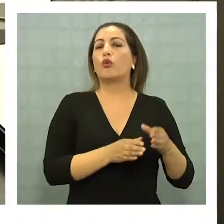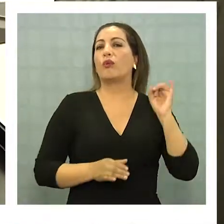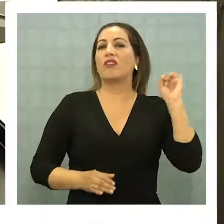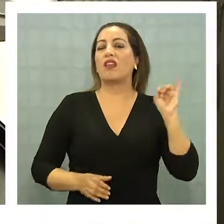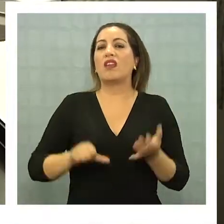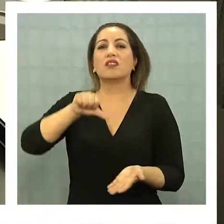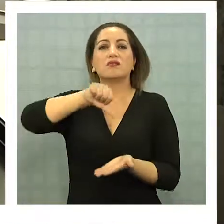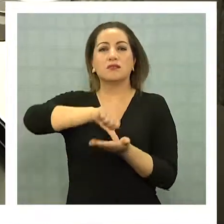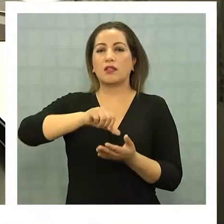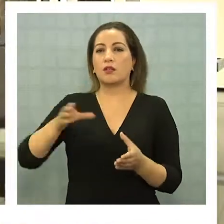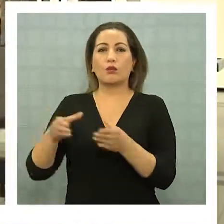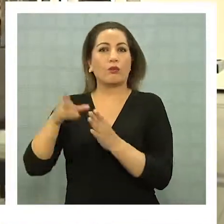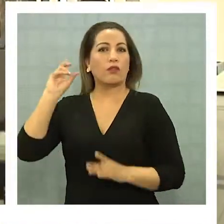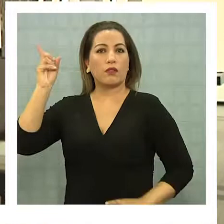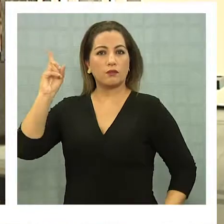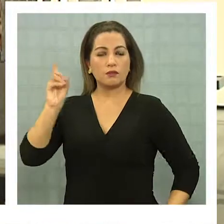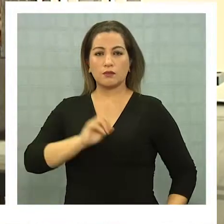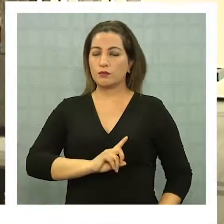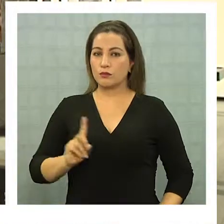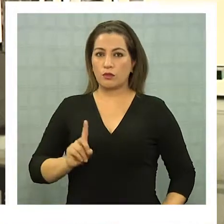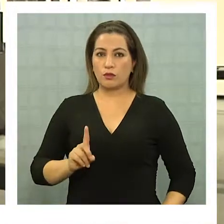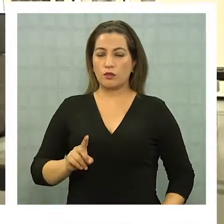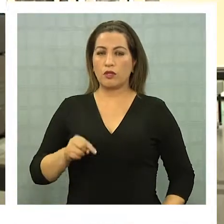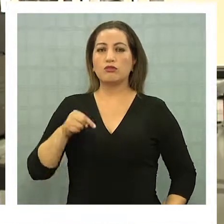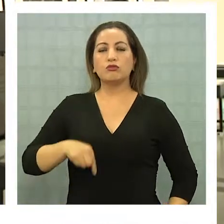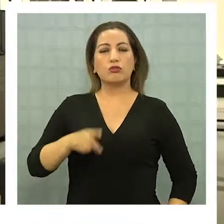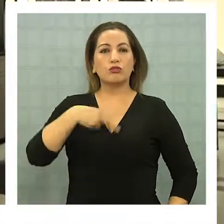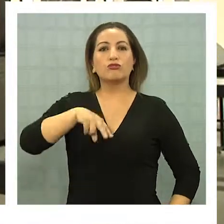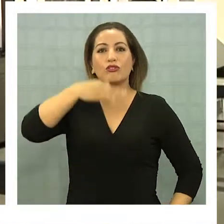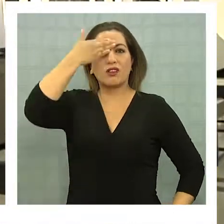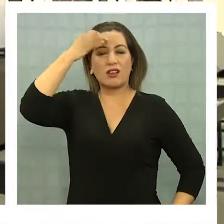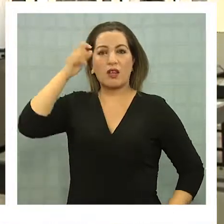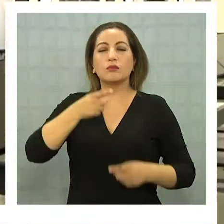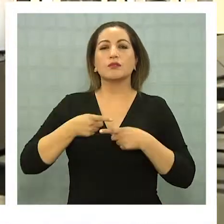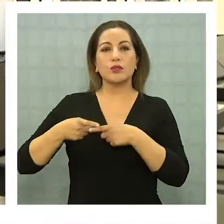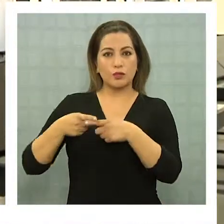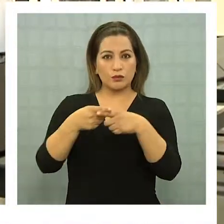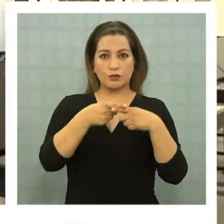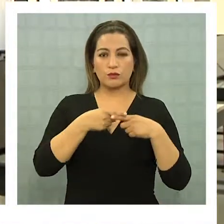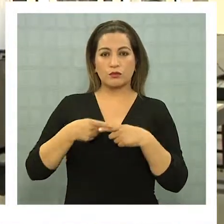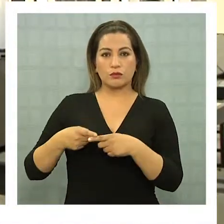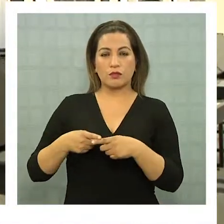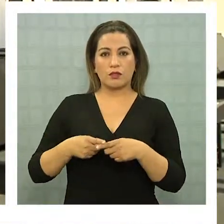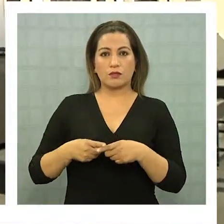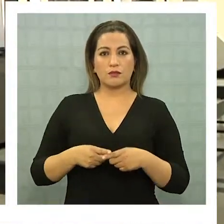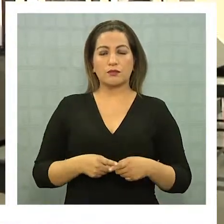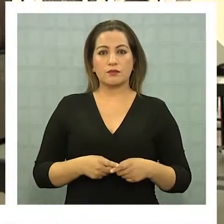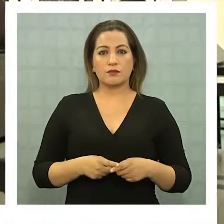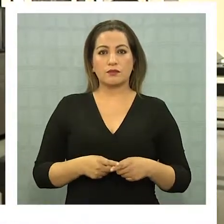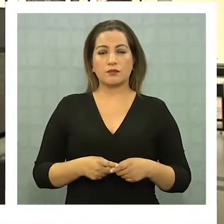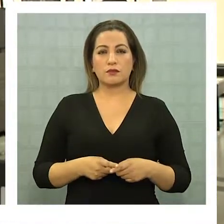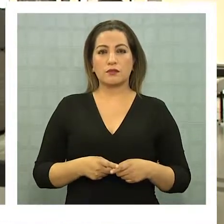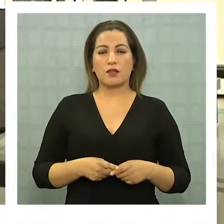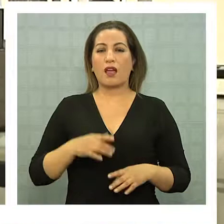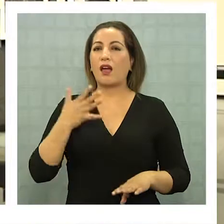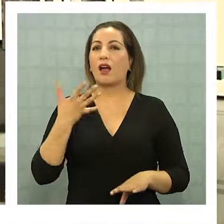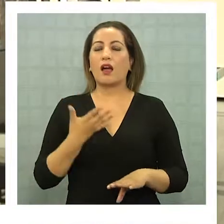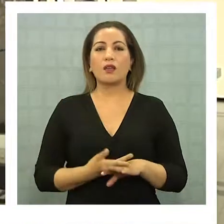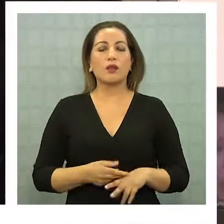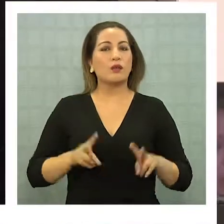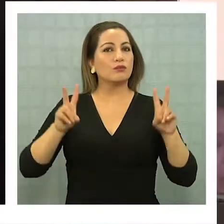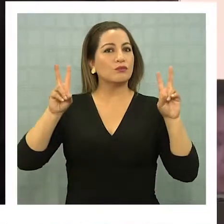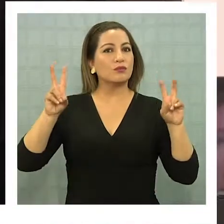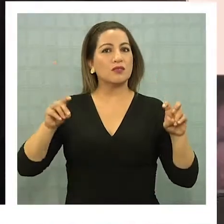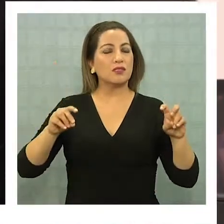centro, de derecha. Aquí hay que creer en que una sociedad tiene que fundarse en los derechos humanos y es la